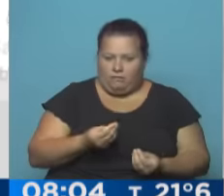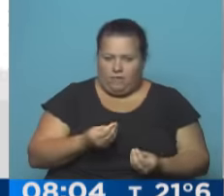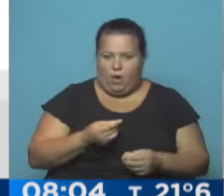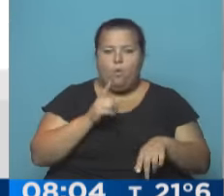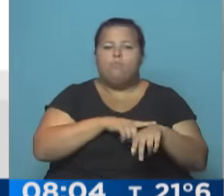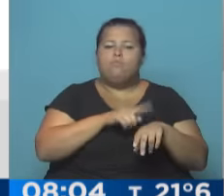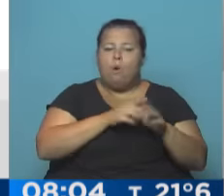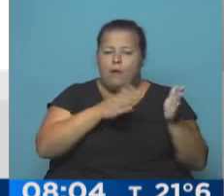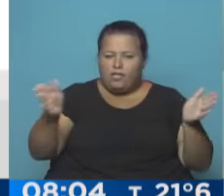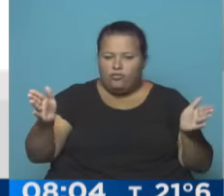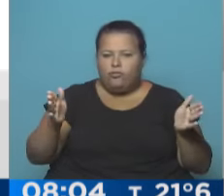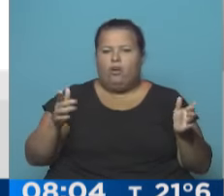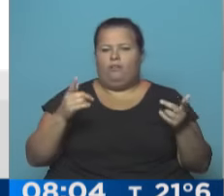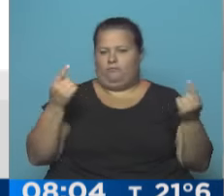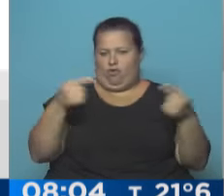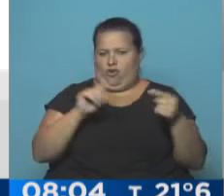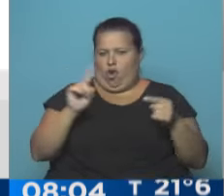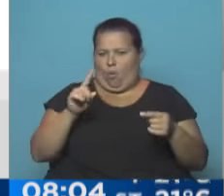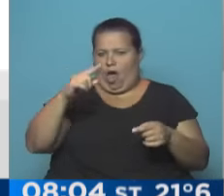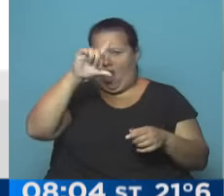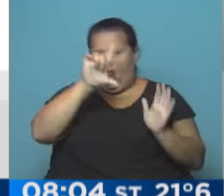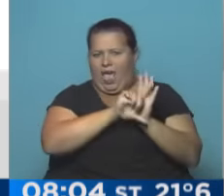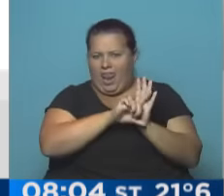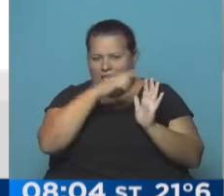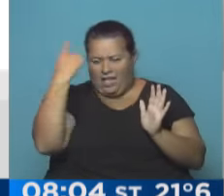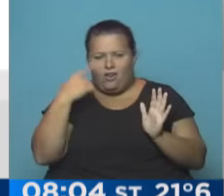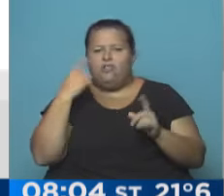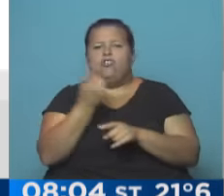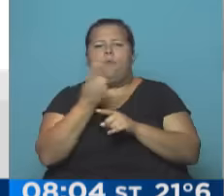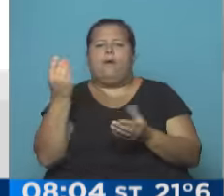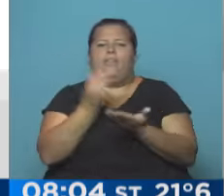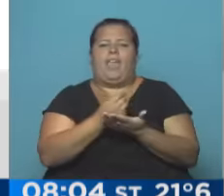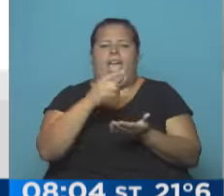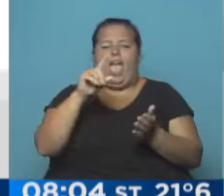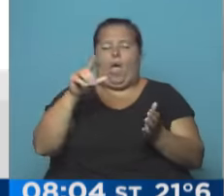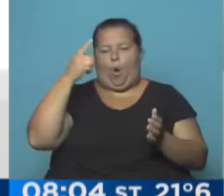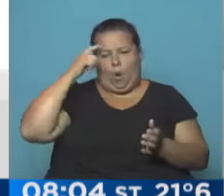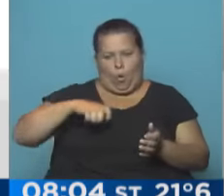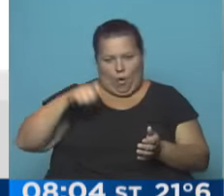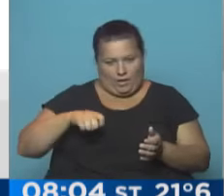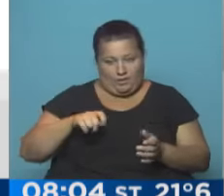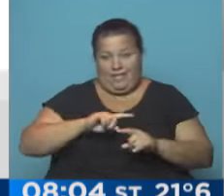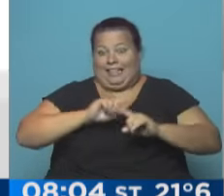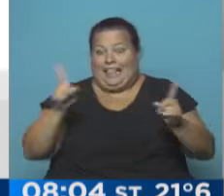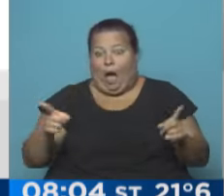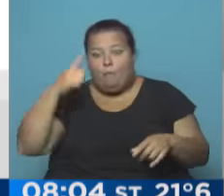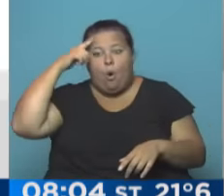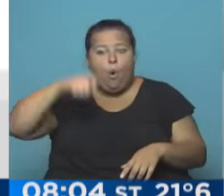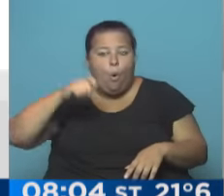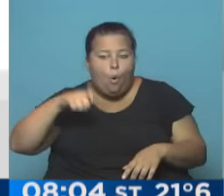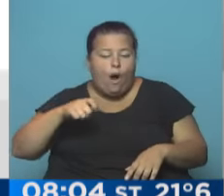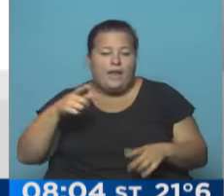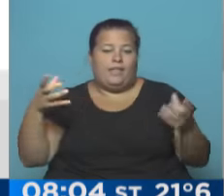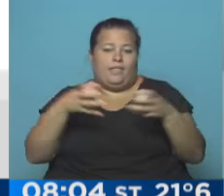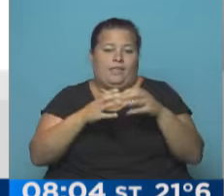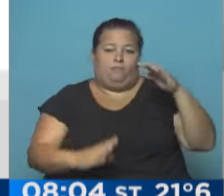procedimiento absolutamente inconstitucional que los inhabilita a ser jueces de la Constitución, mucho menos jueces del